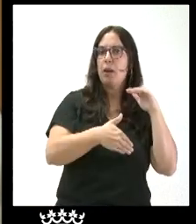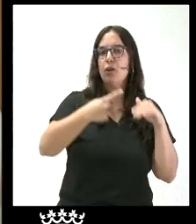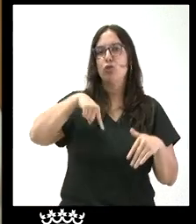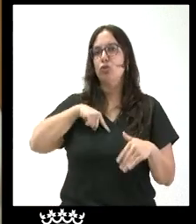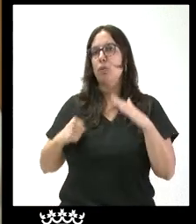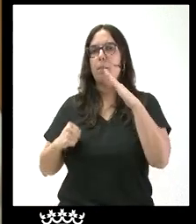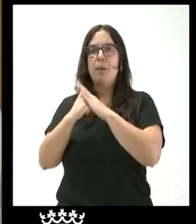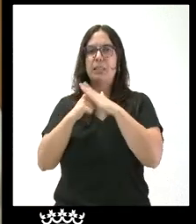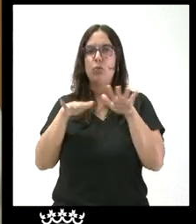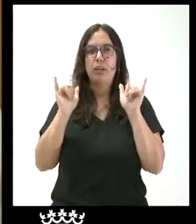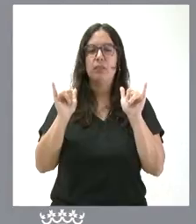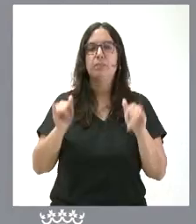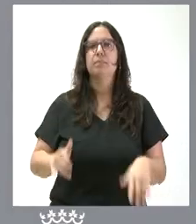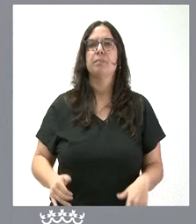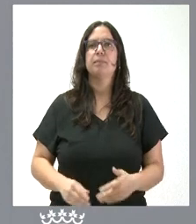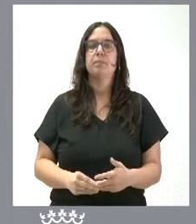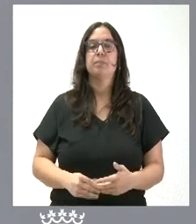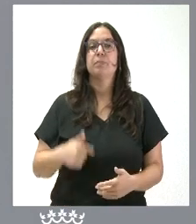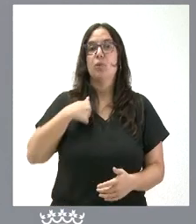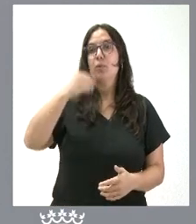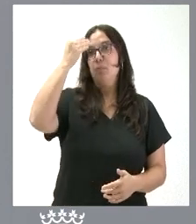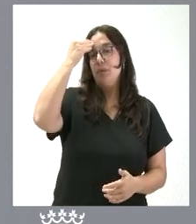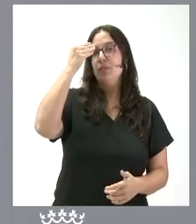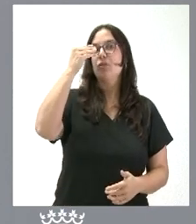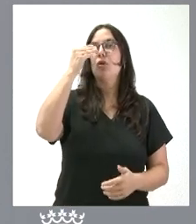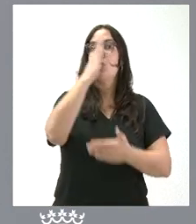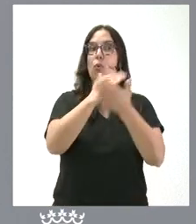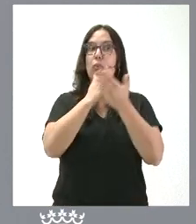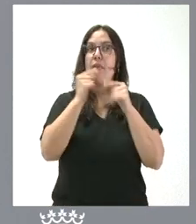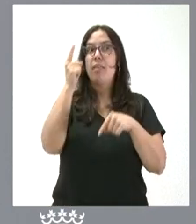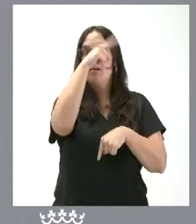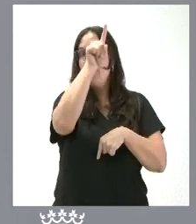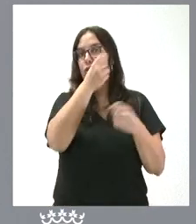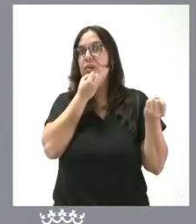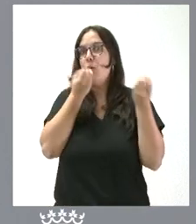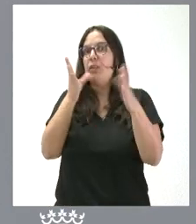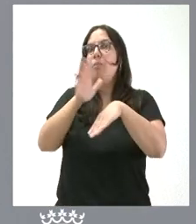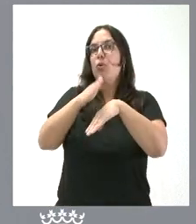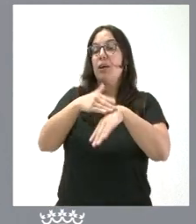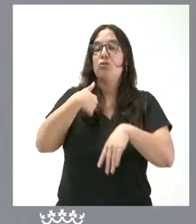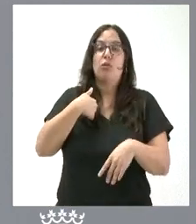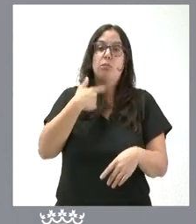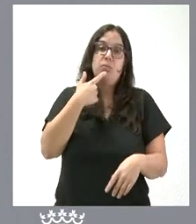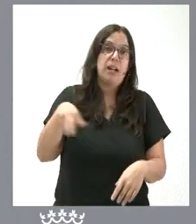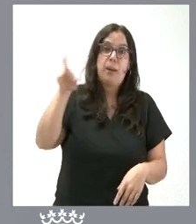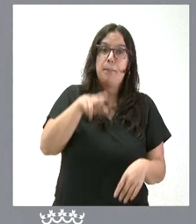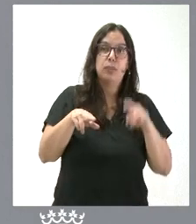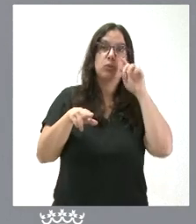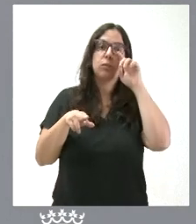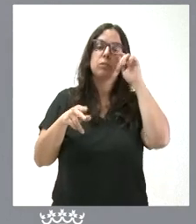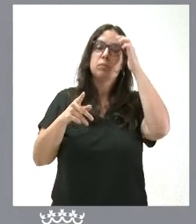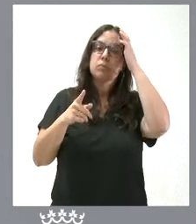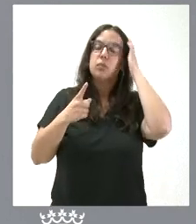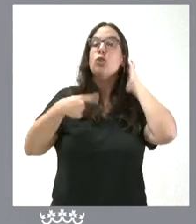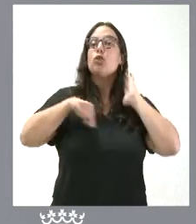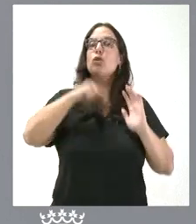techo de gasto ni nada aprobado. Yo creo que además tienen que ser comunidades las que lo señalen. Yo lo que les voy a decir es que el nuestro es un buen presupuesto el que está en